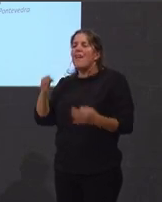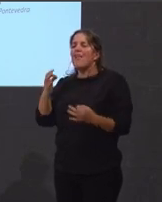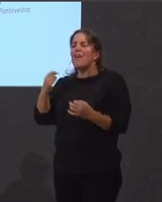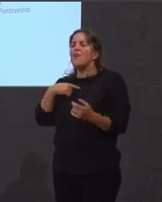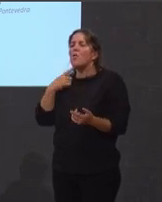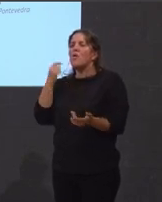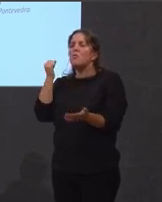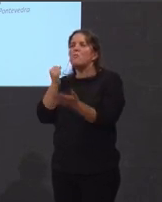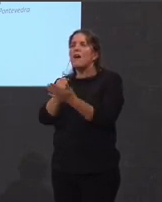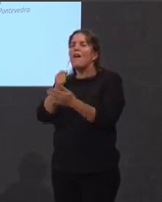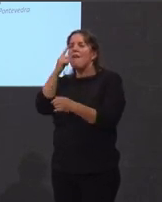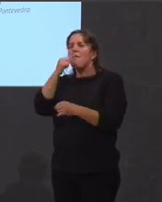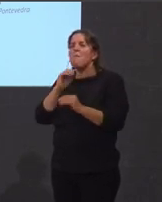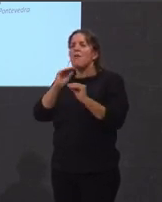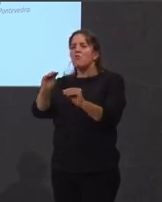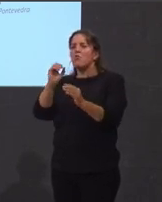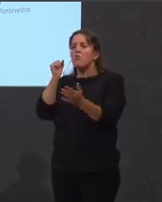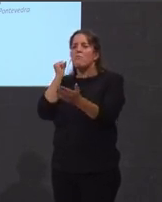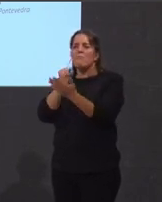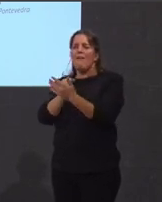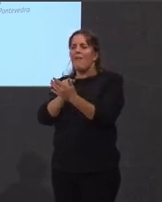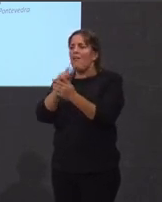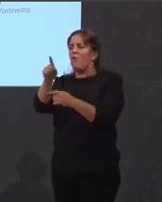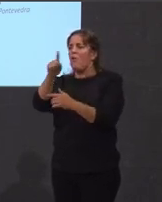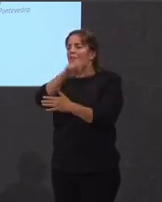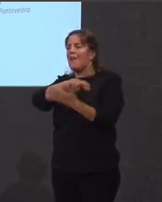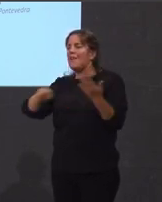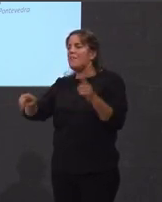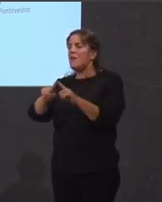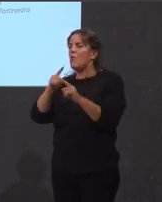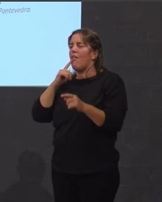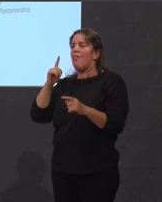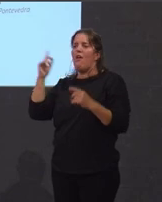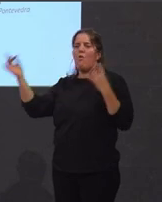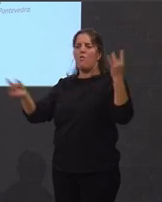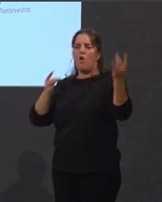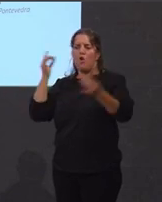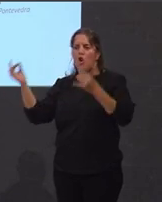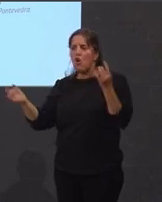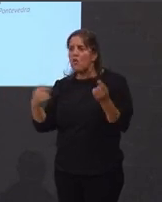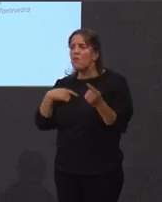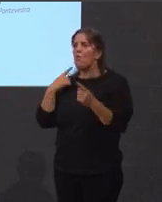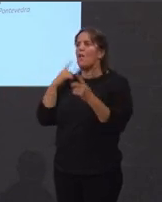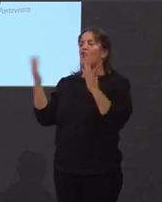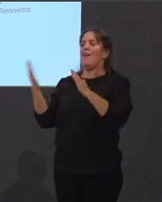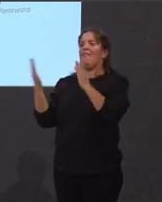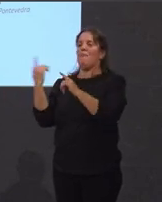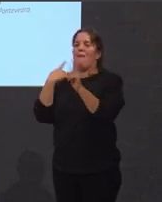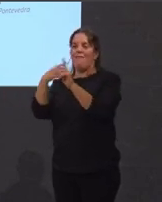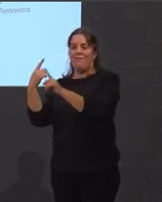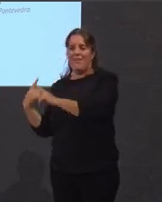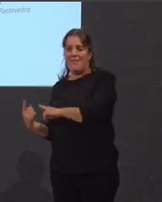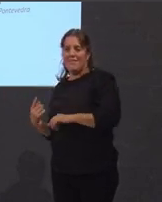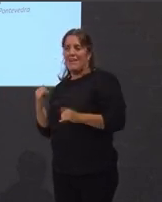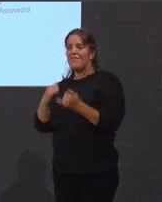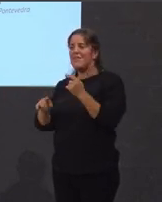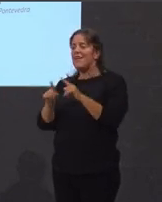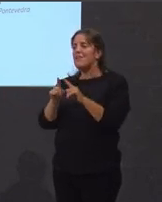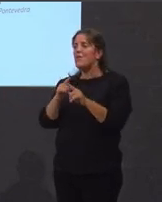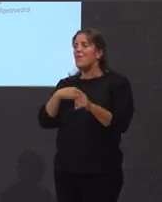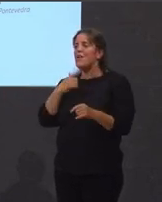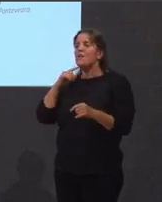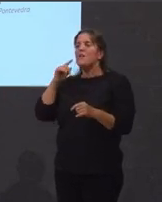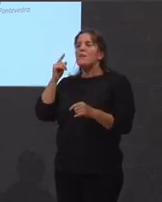unha imaxe de Galiza baseada nunha sorte de marketing folclorista que atravesou por diferentes etapas que serviron para fichar